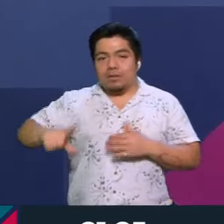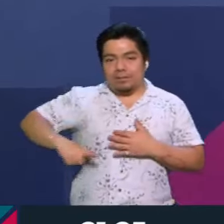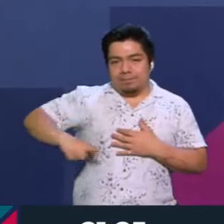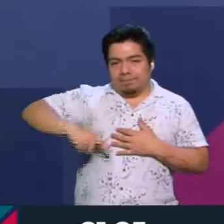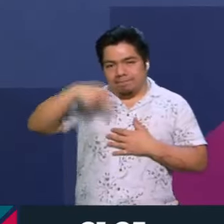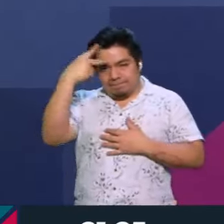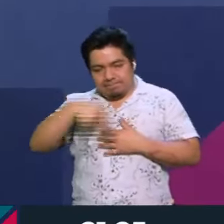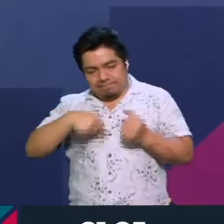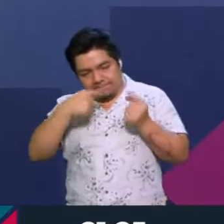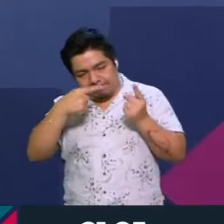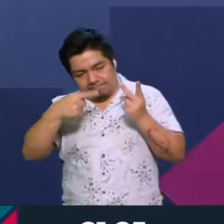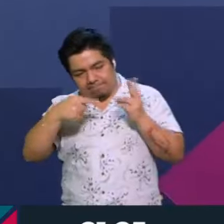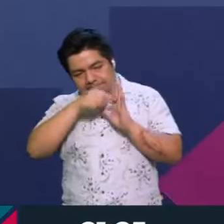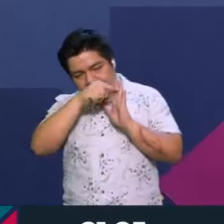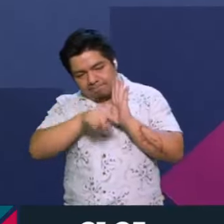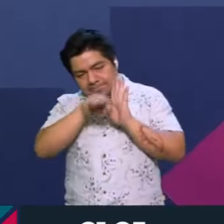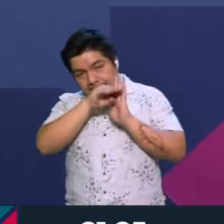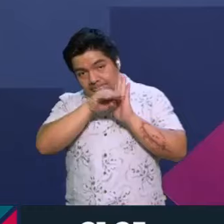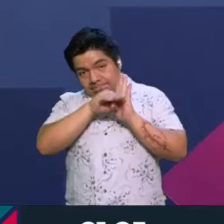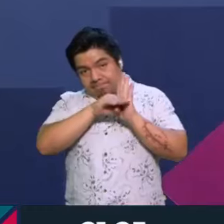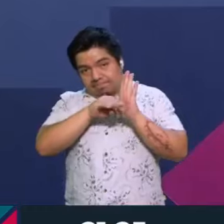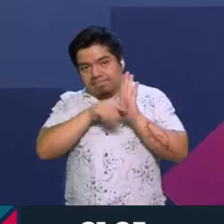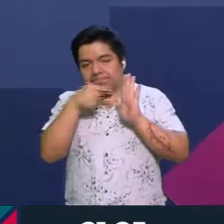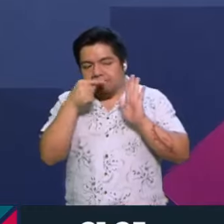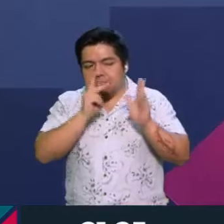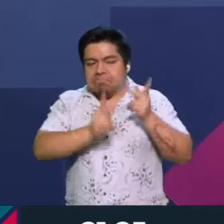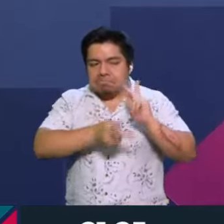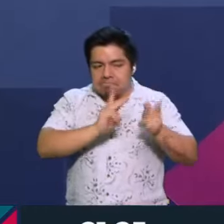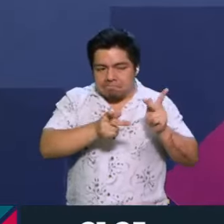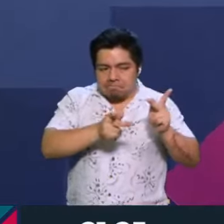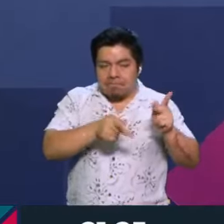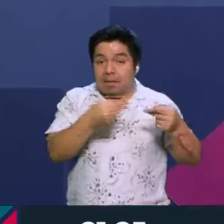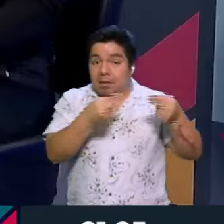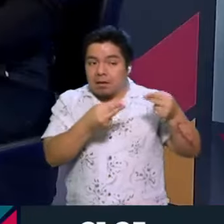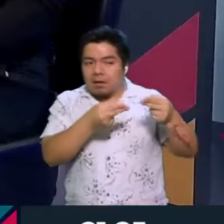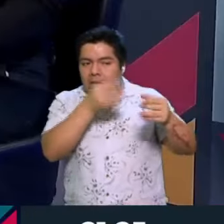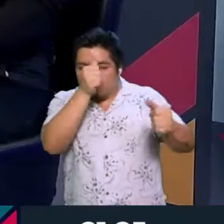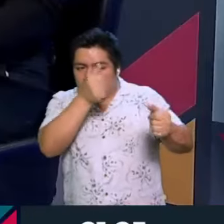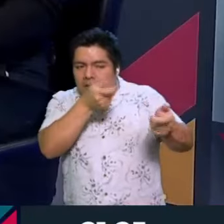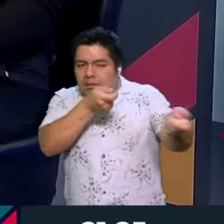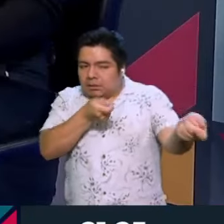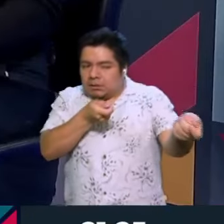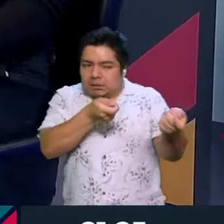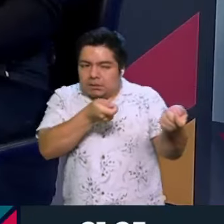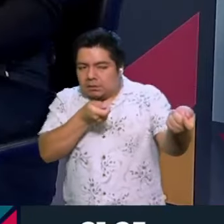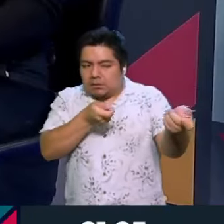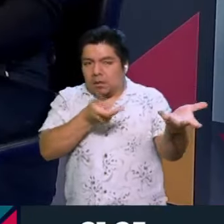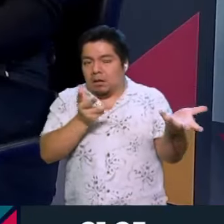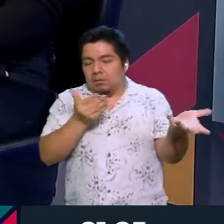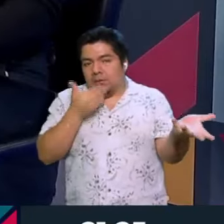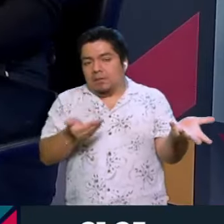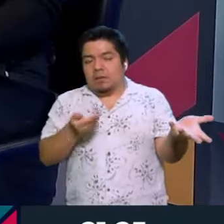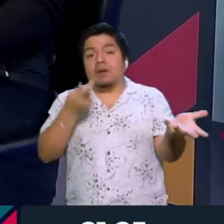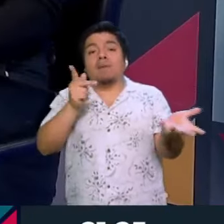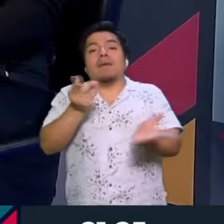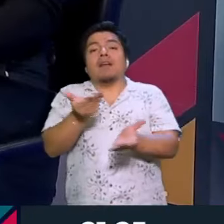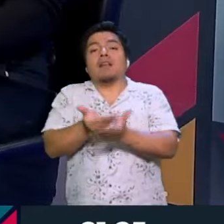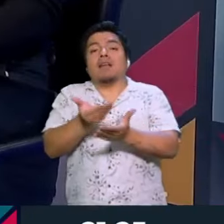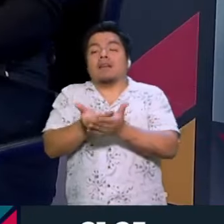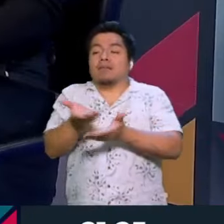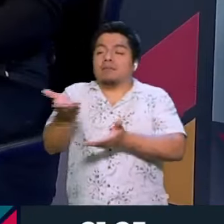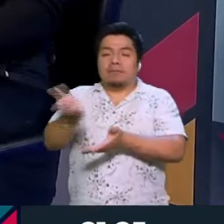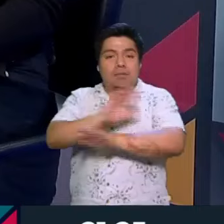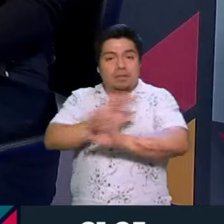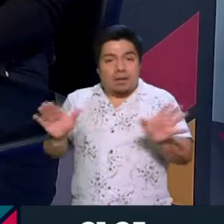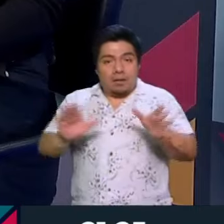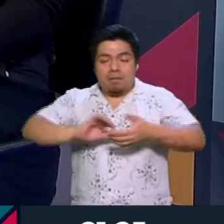tiene muy claro que hay ciertas cosas en las que tiene que negociar, que tiene que ceder, pero que hay principios que ahora sí ya se pusieron en la mesa,